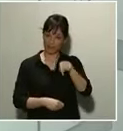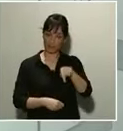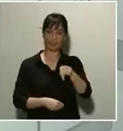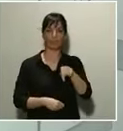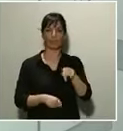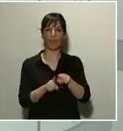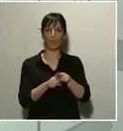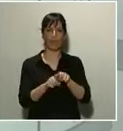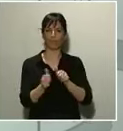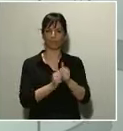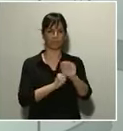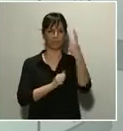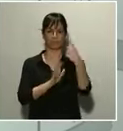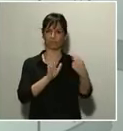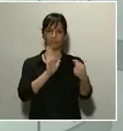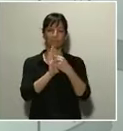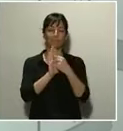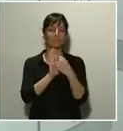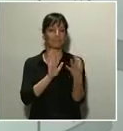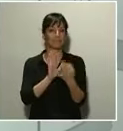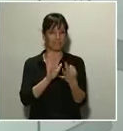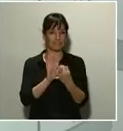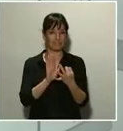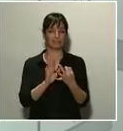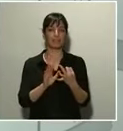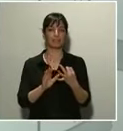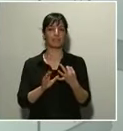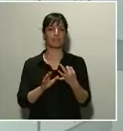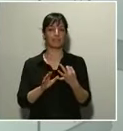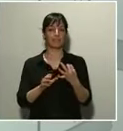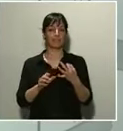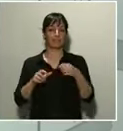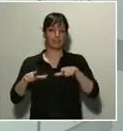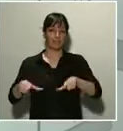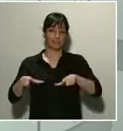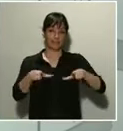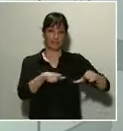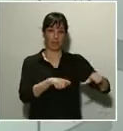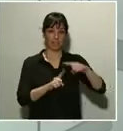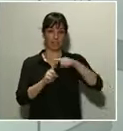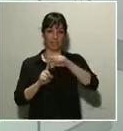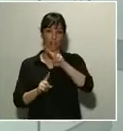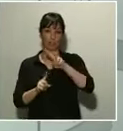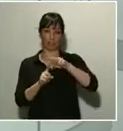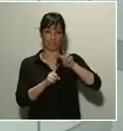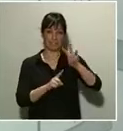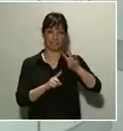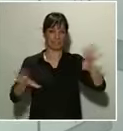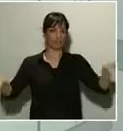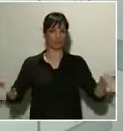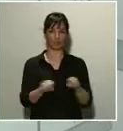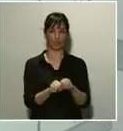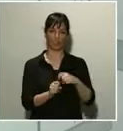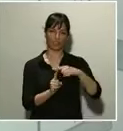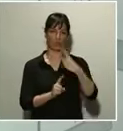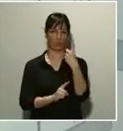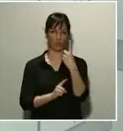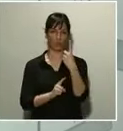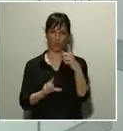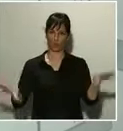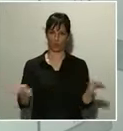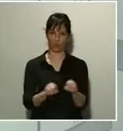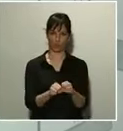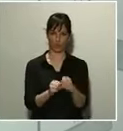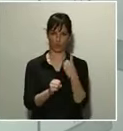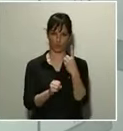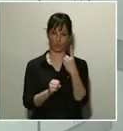se ha agrupado toda la operativa de las terminales T2 y T3 en la T1. En un momento posterior procederemos al